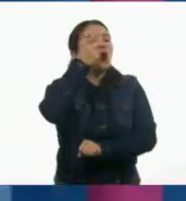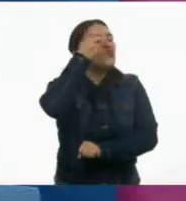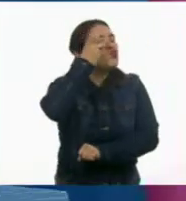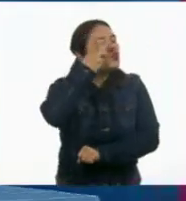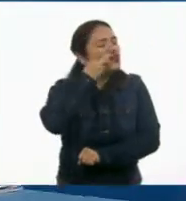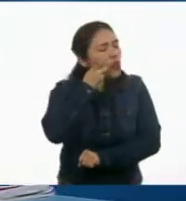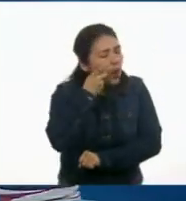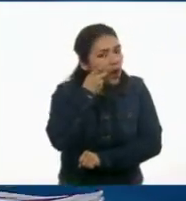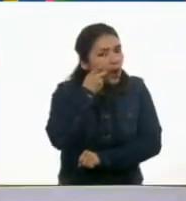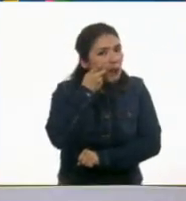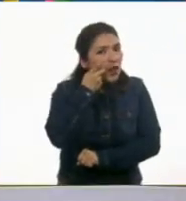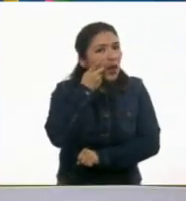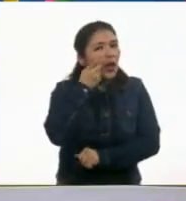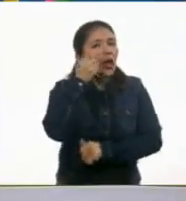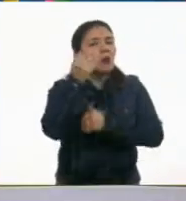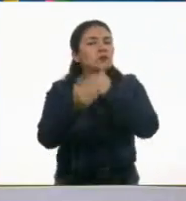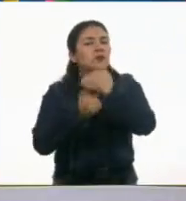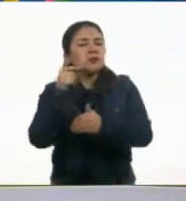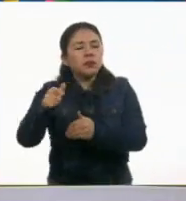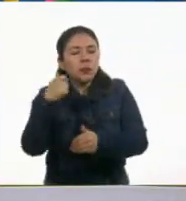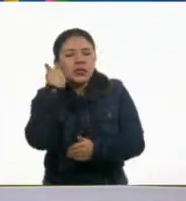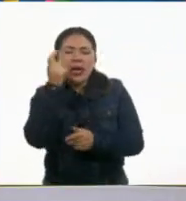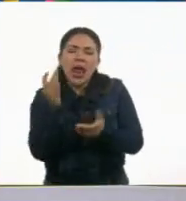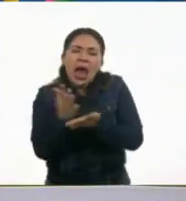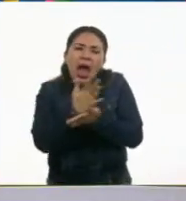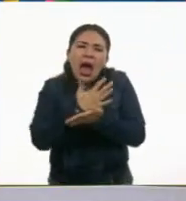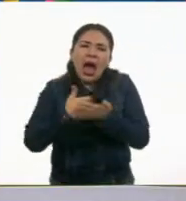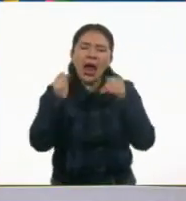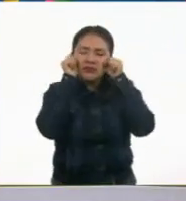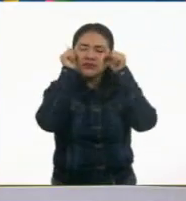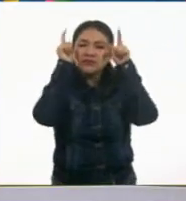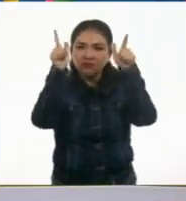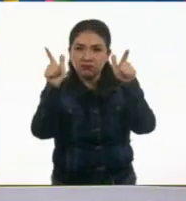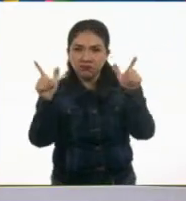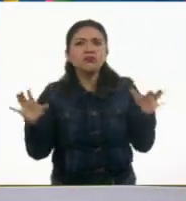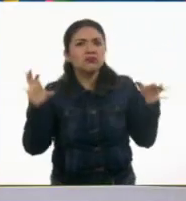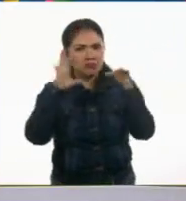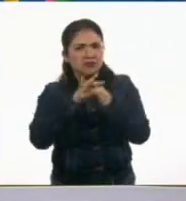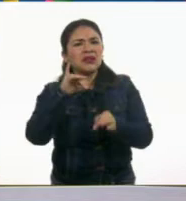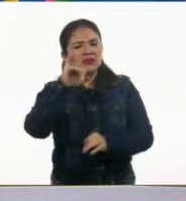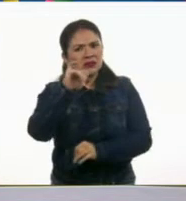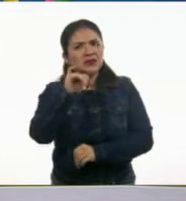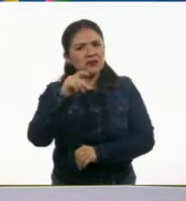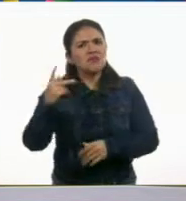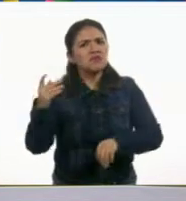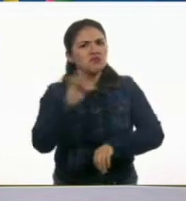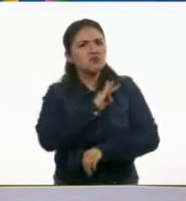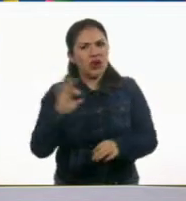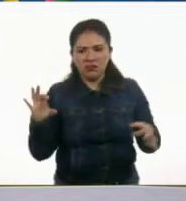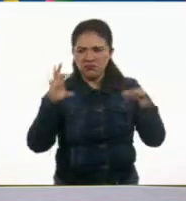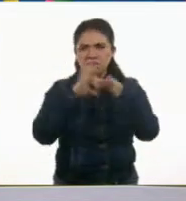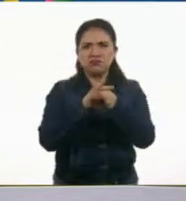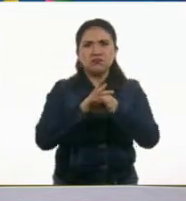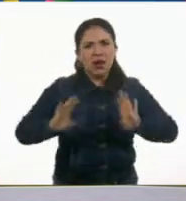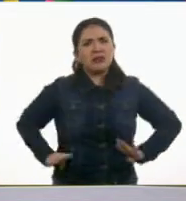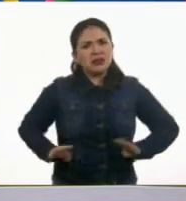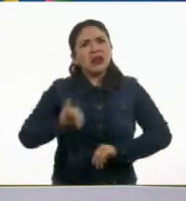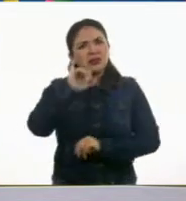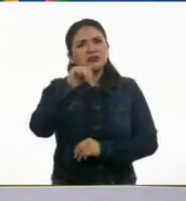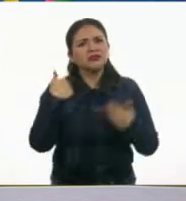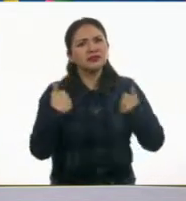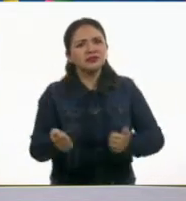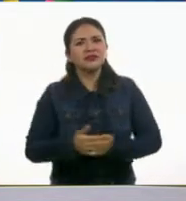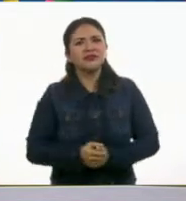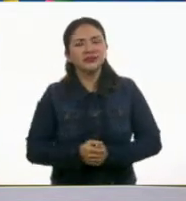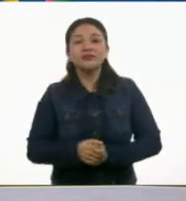y entonces se les ocurre despertarse. Está relacionado dormir con despertarse. Buena lógica, Ale. Muy buena